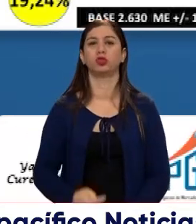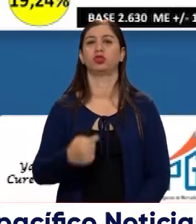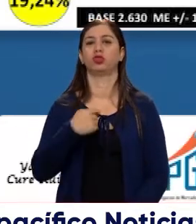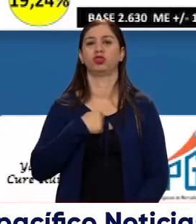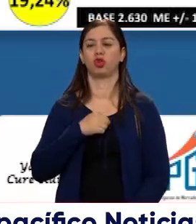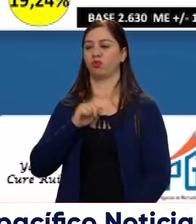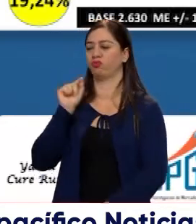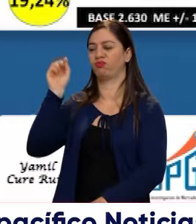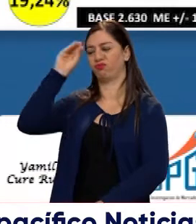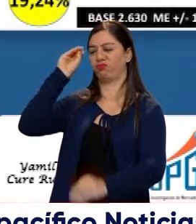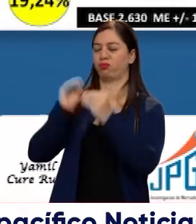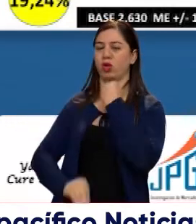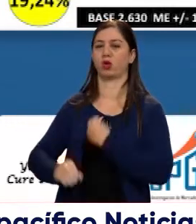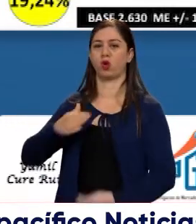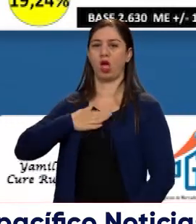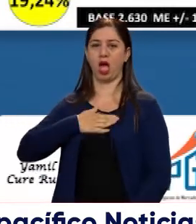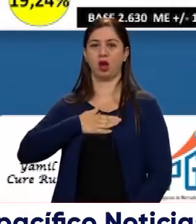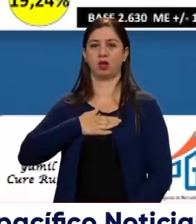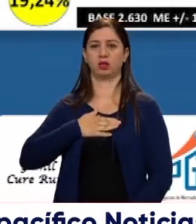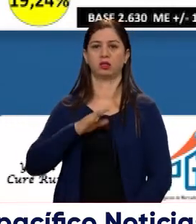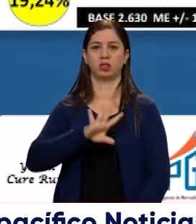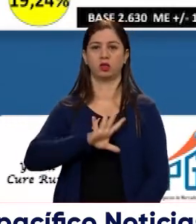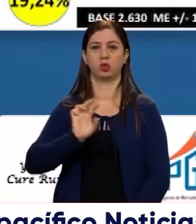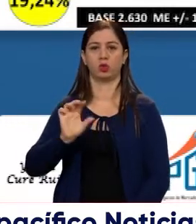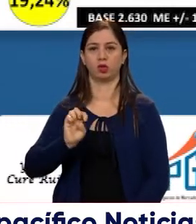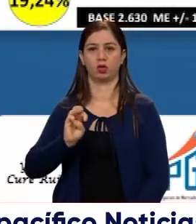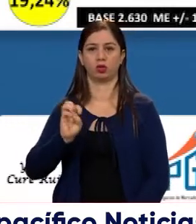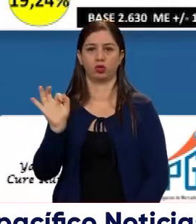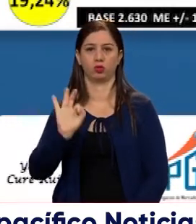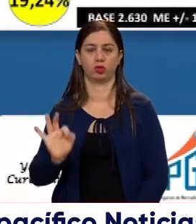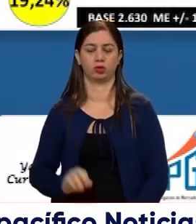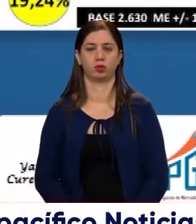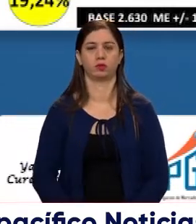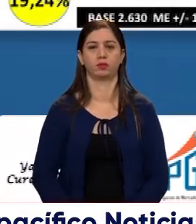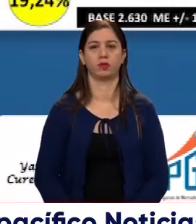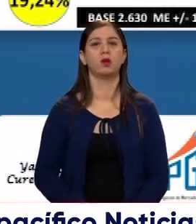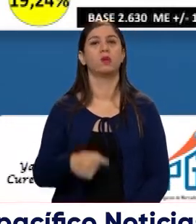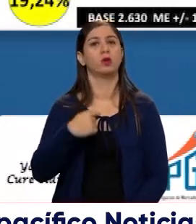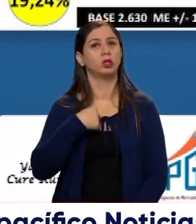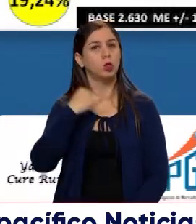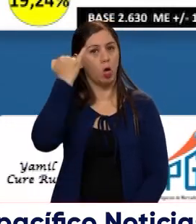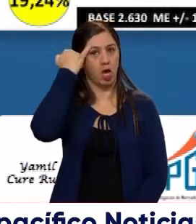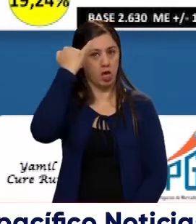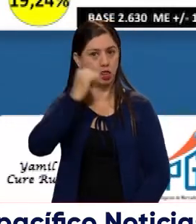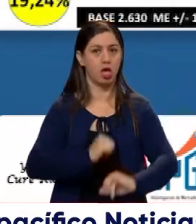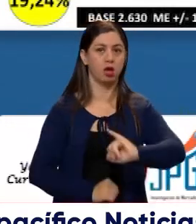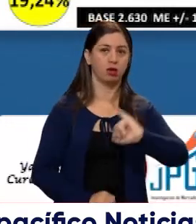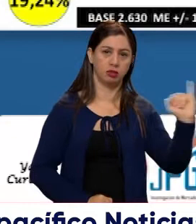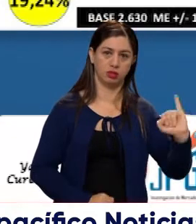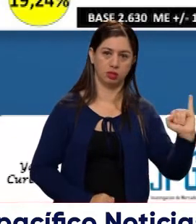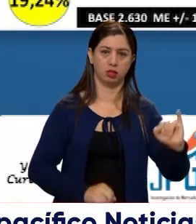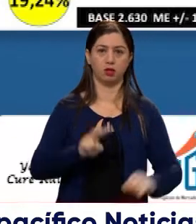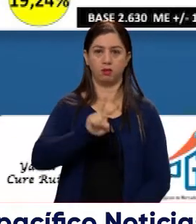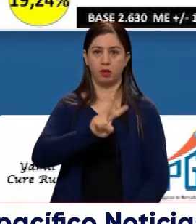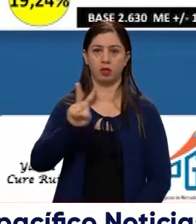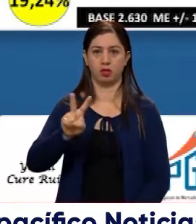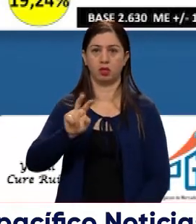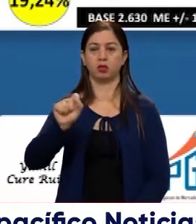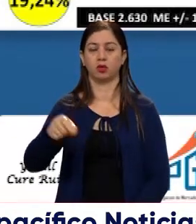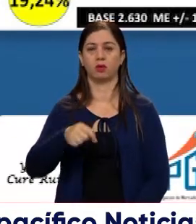antipetrista, 58,53%. Porque tengo ideología de izquierda, el 22